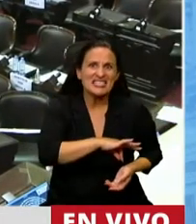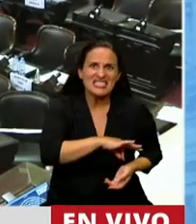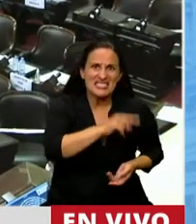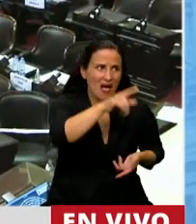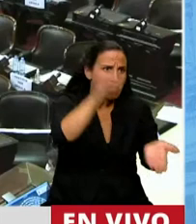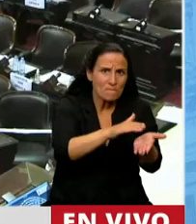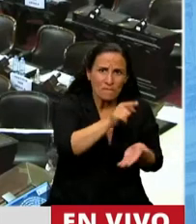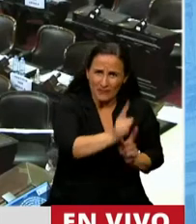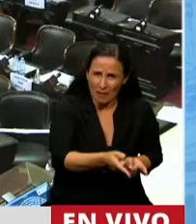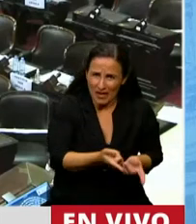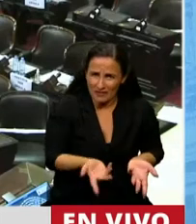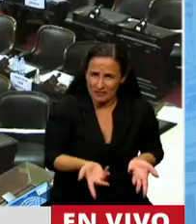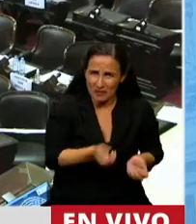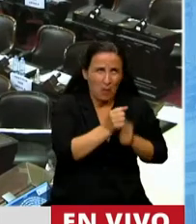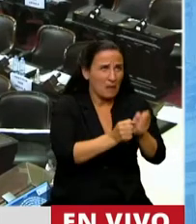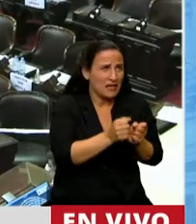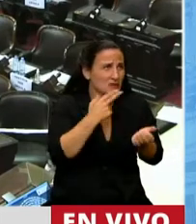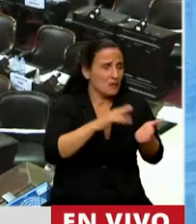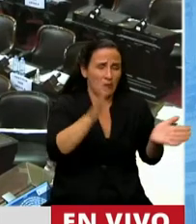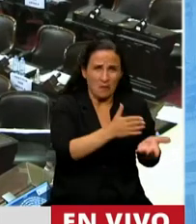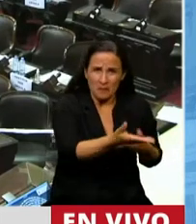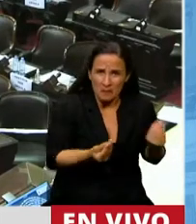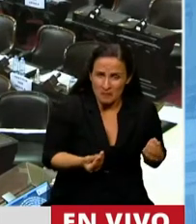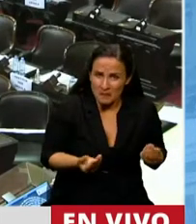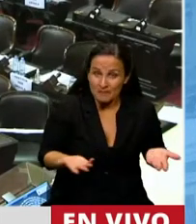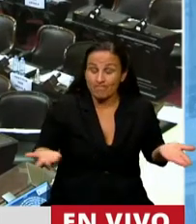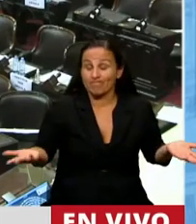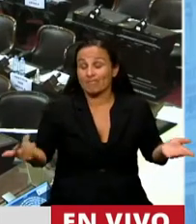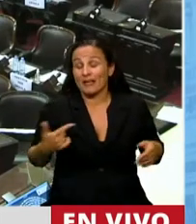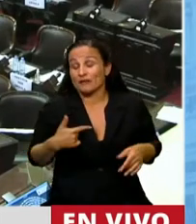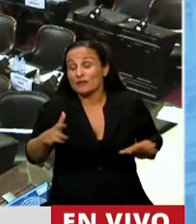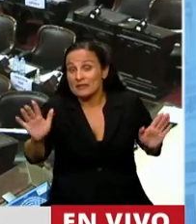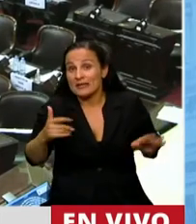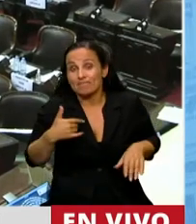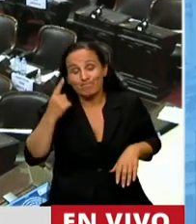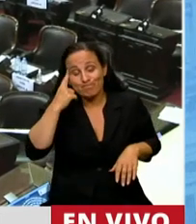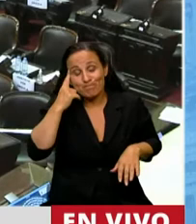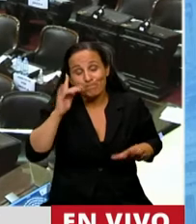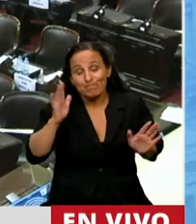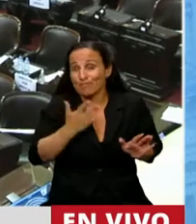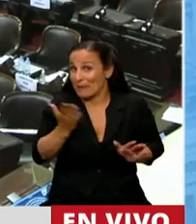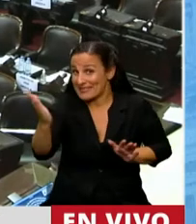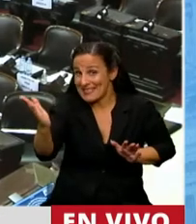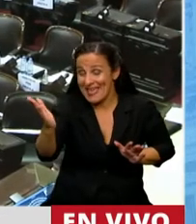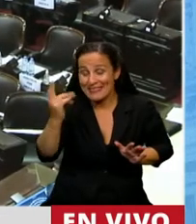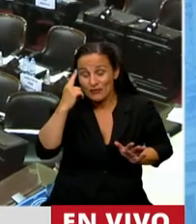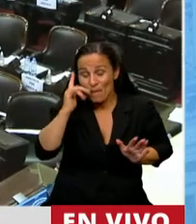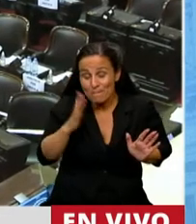para las empresas. Entonces, me parece, Presidente, digo, que acá estamos